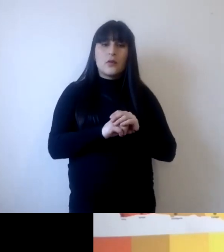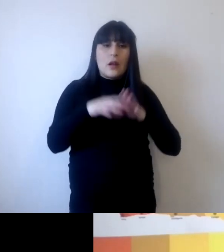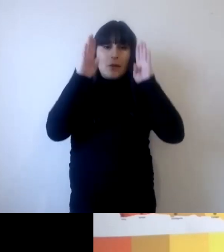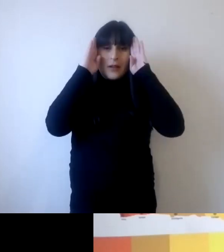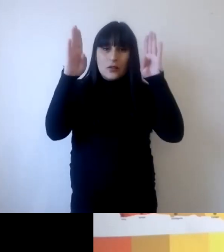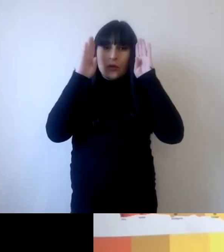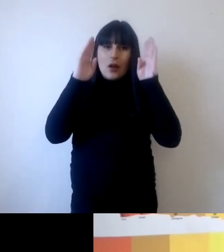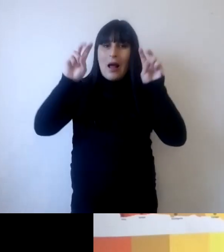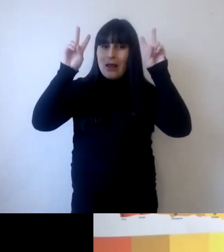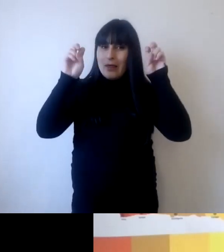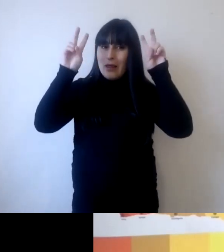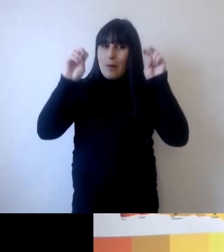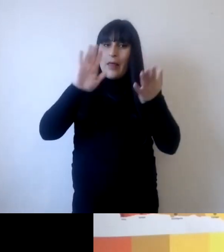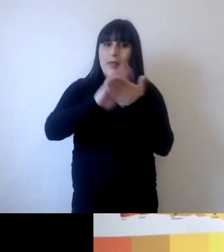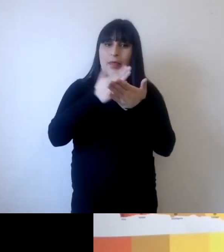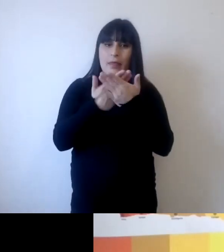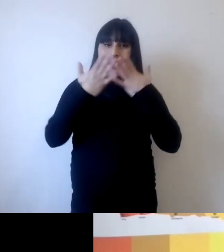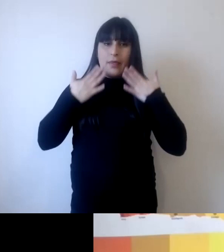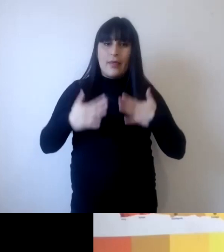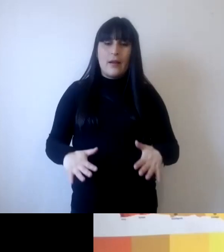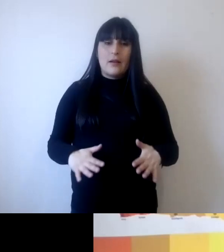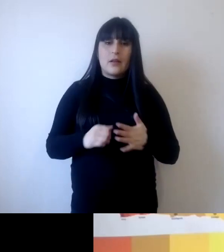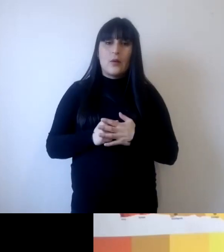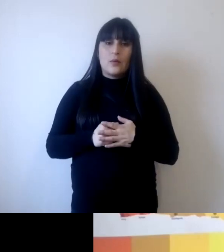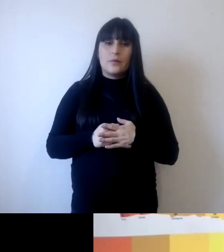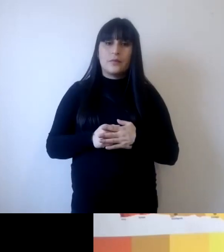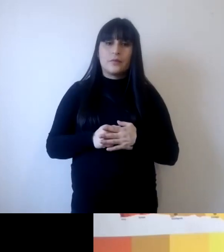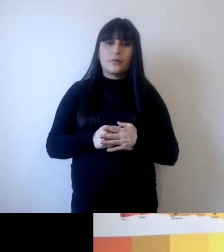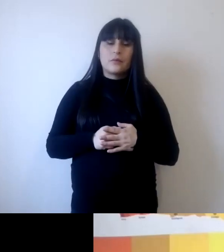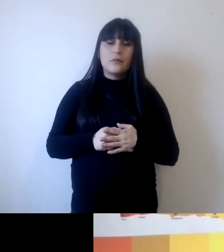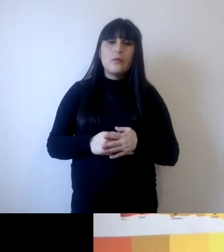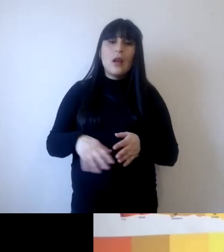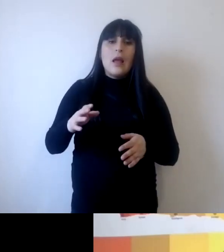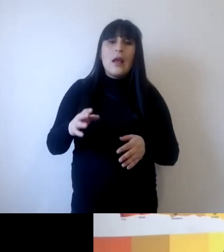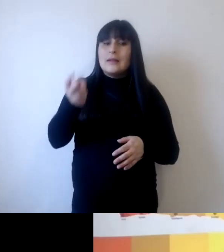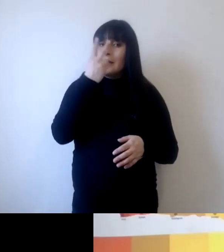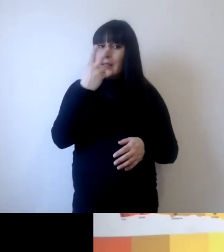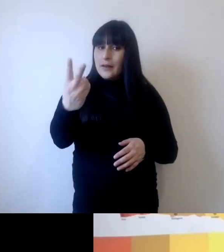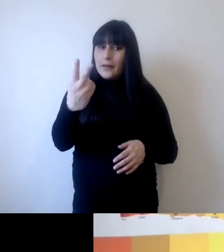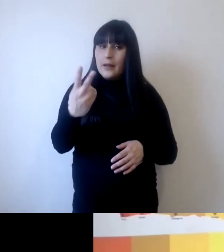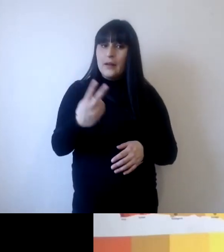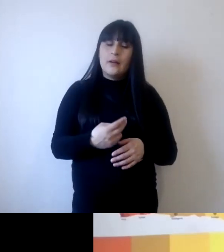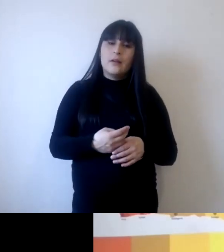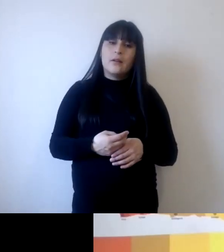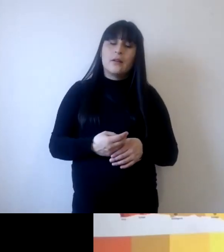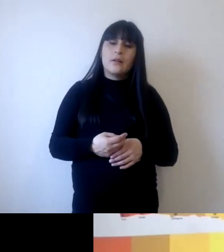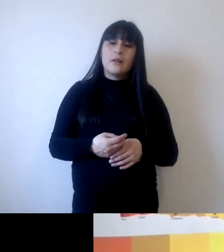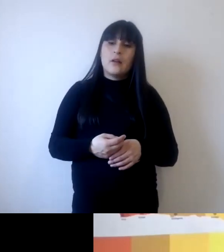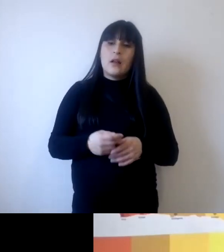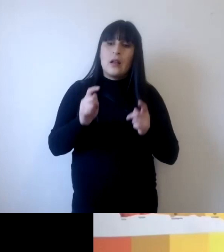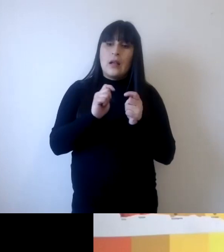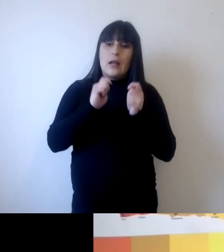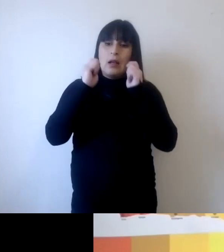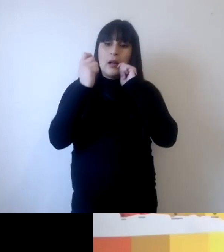de la salud precisamente por lo que comenté antes porque cada vez es más cada vez es más evidente que las vinculaciones entre los impactos del cambio climático